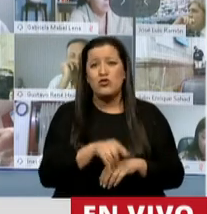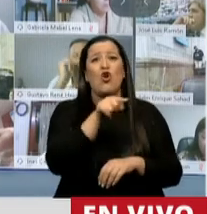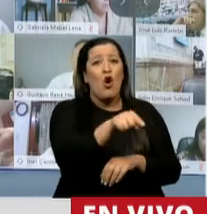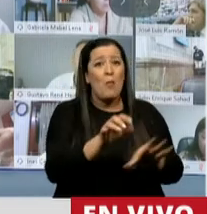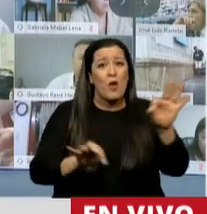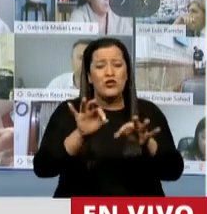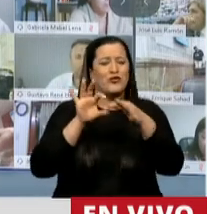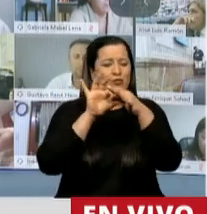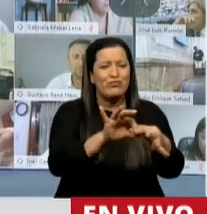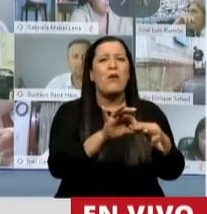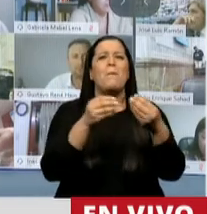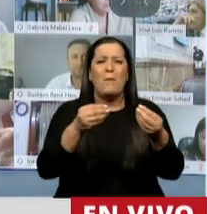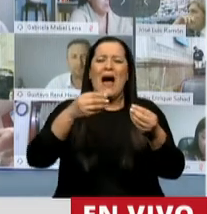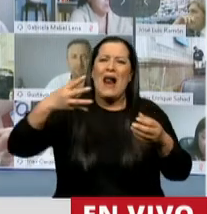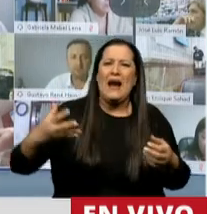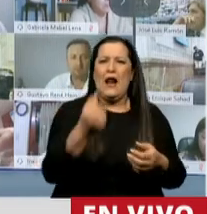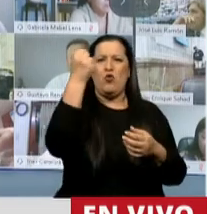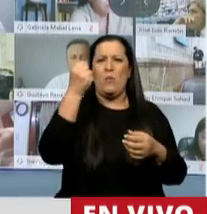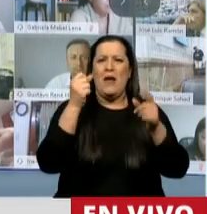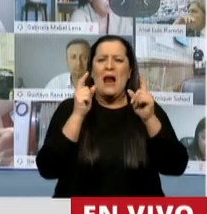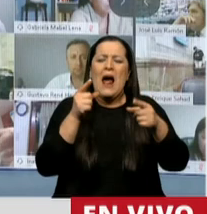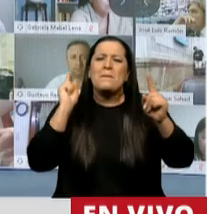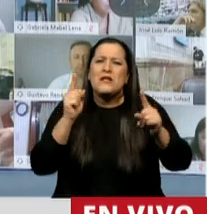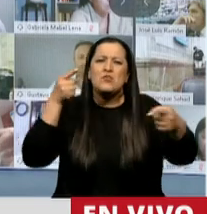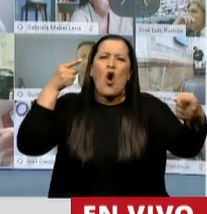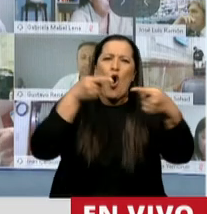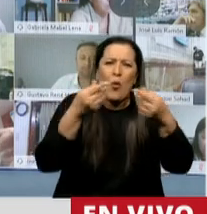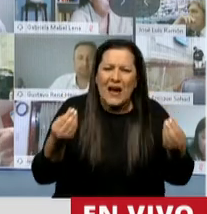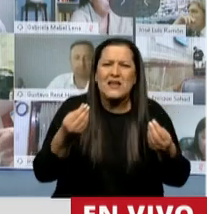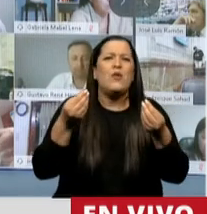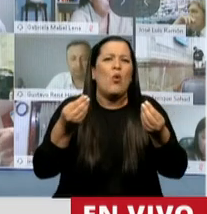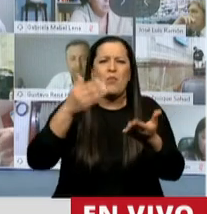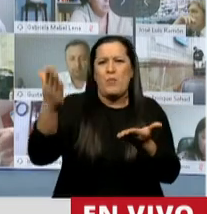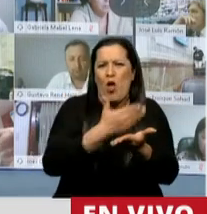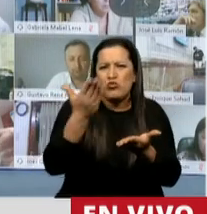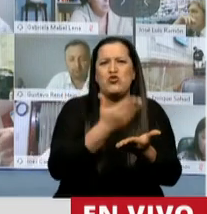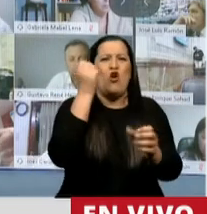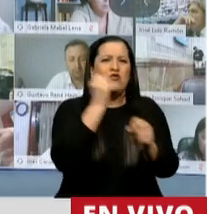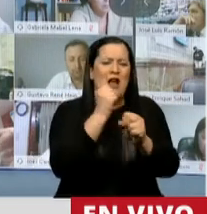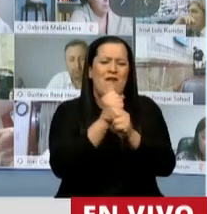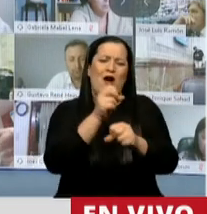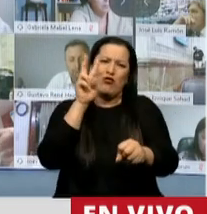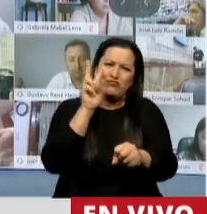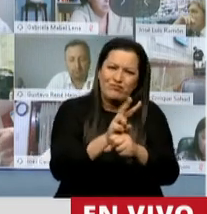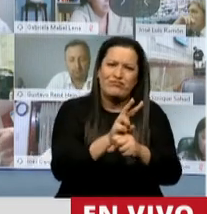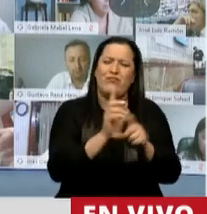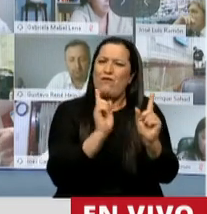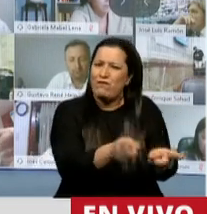marco de una recuperación de ejes como es la producción y el trabajo para